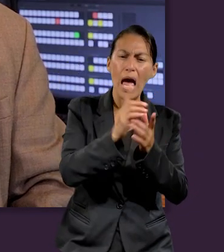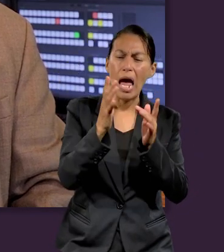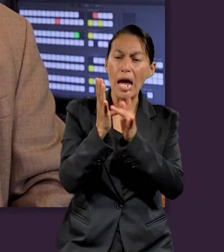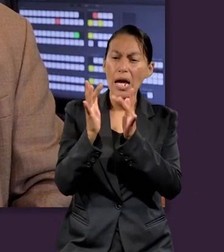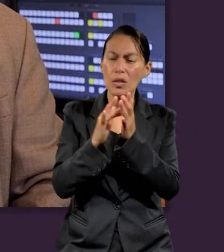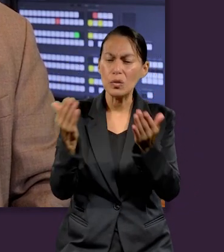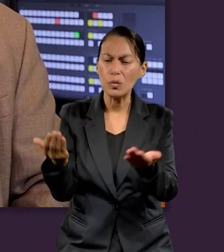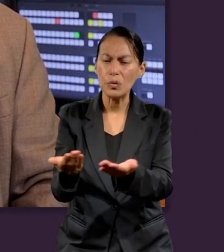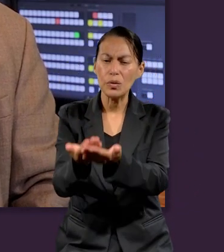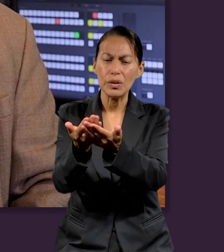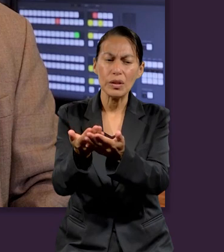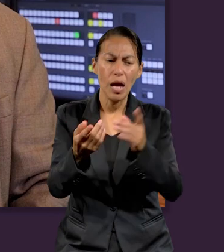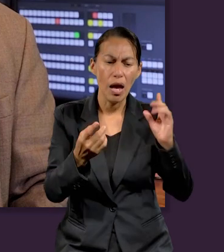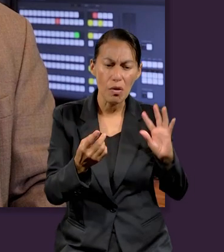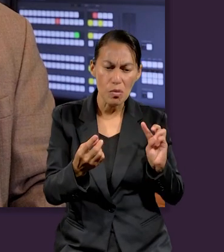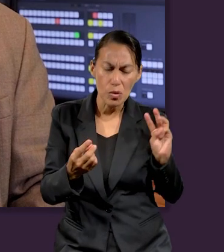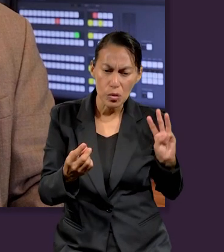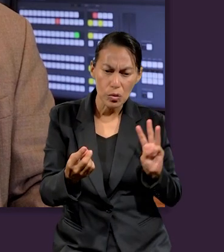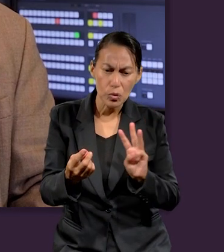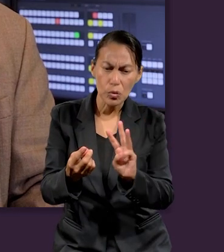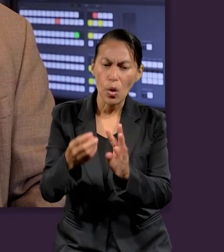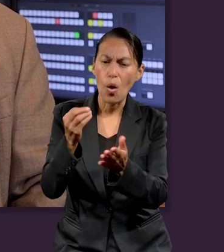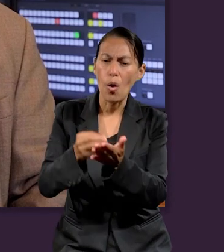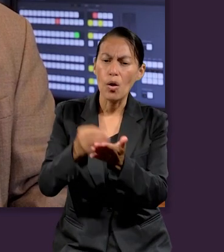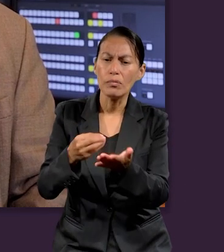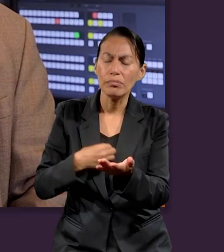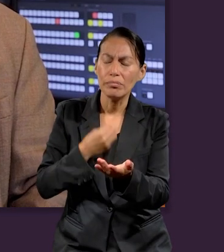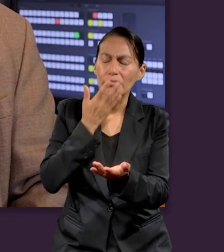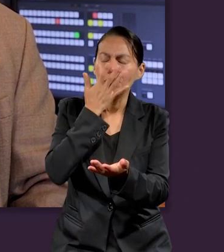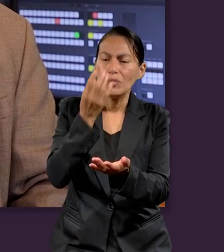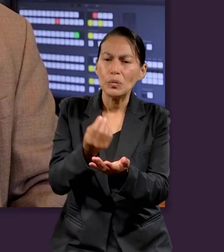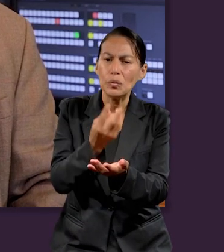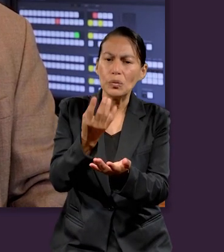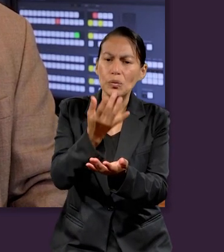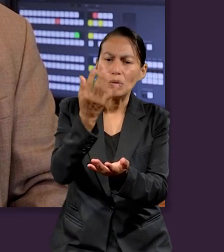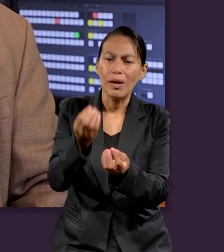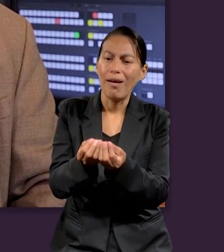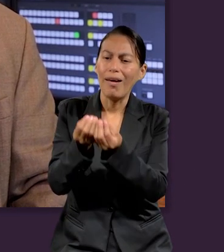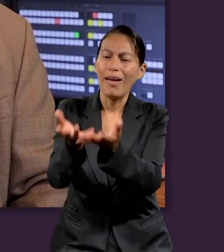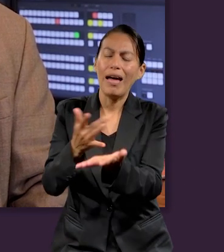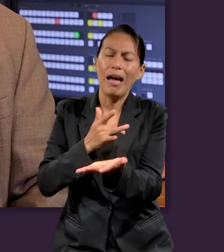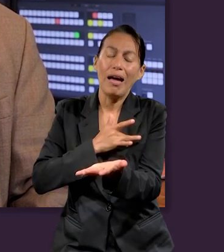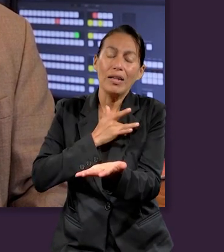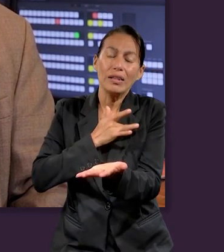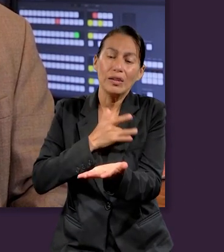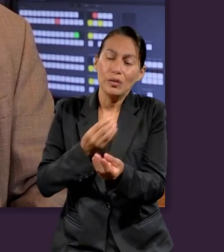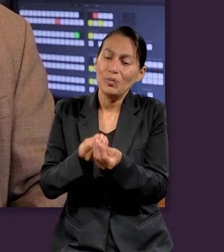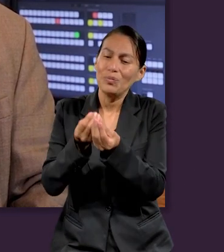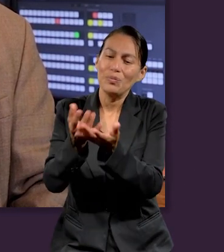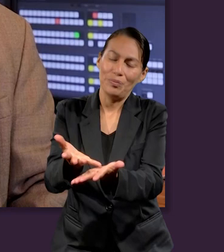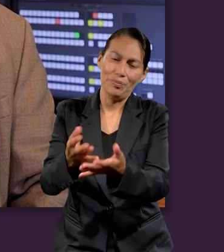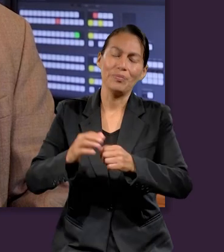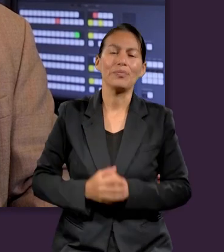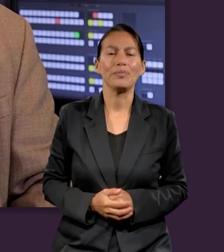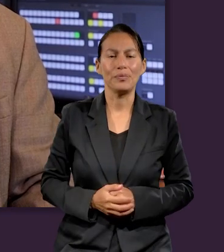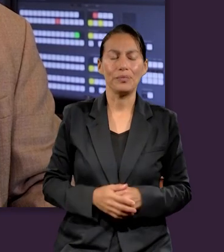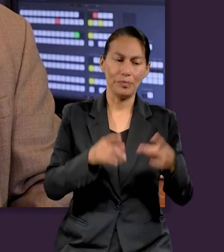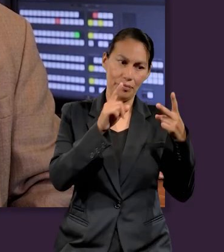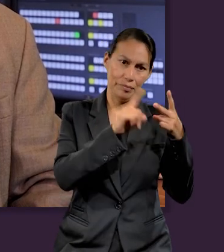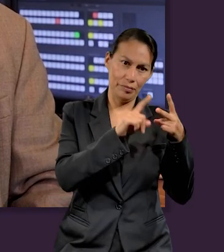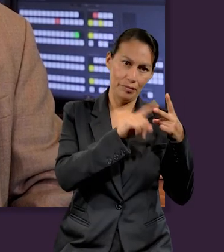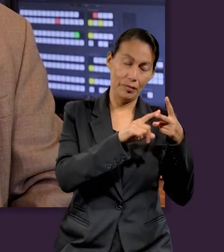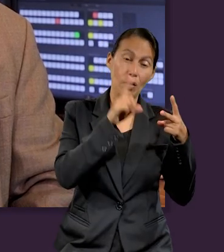se rindieron ante Jesús y le dieron oro, incienso y mirra. Y también sus corazones, dice Elena Gerardo.